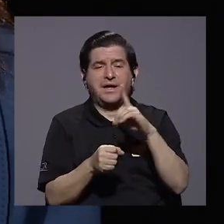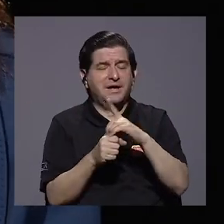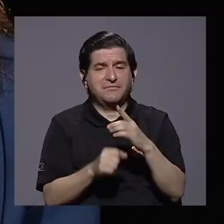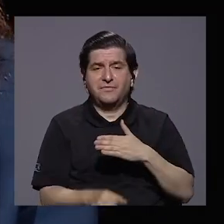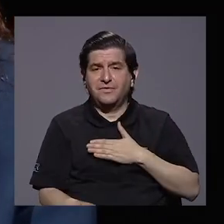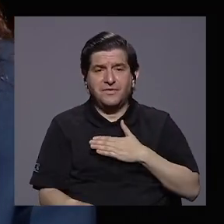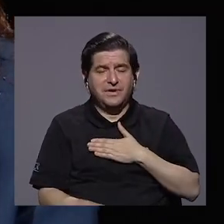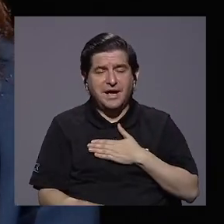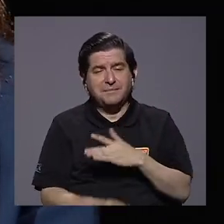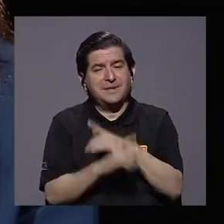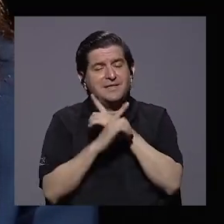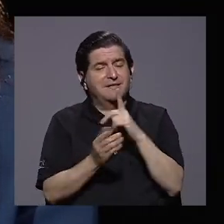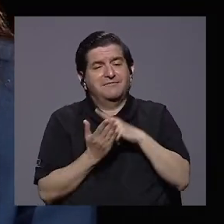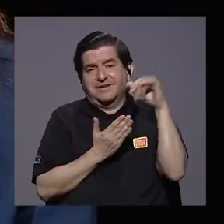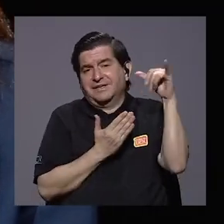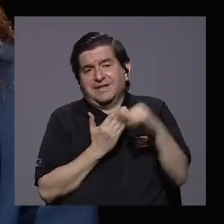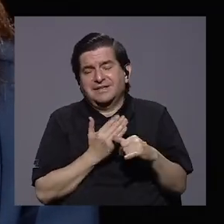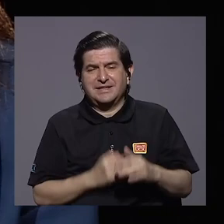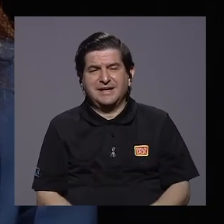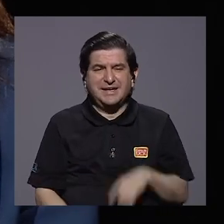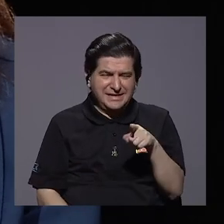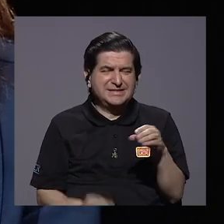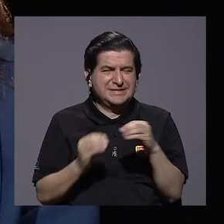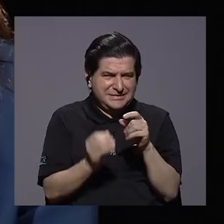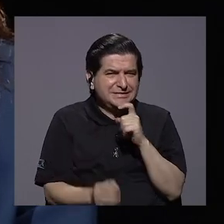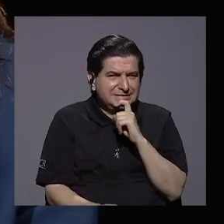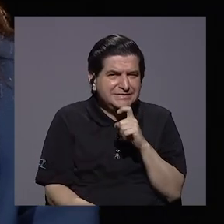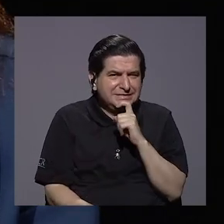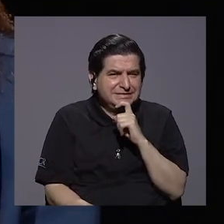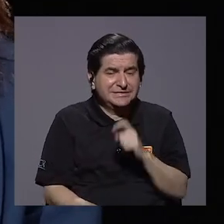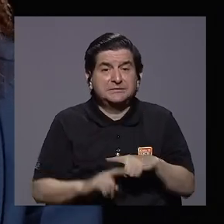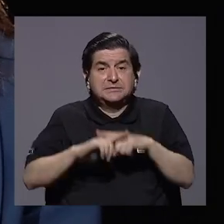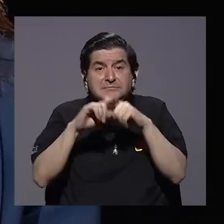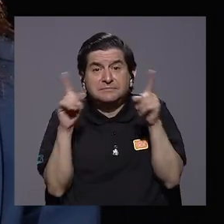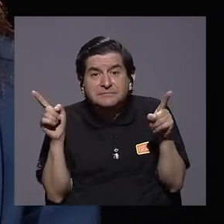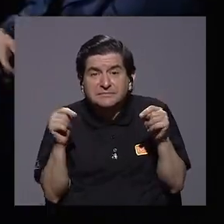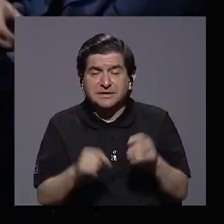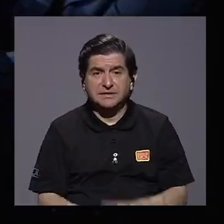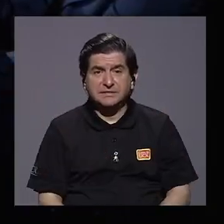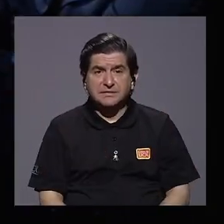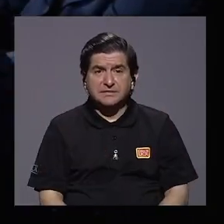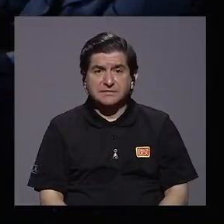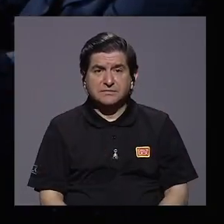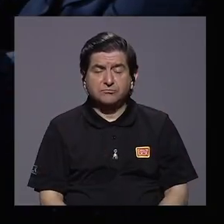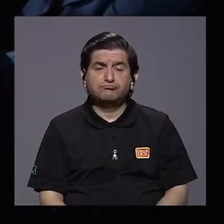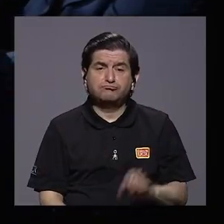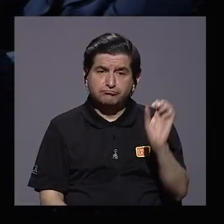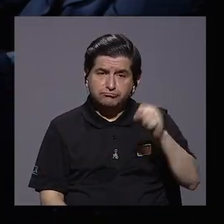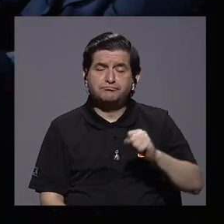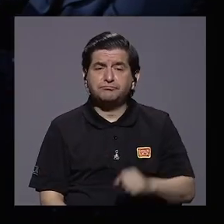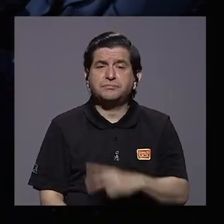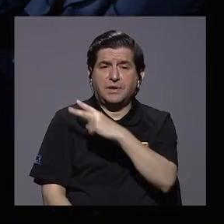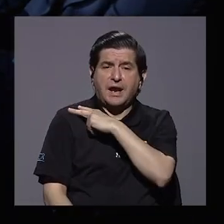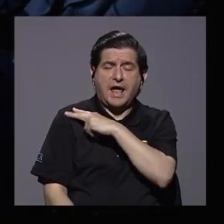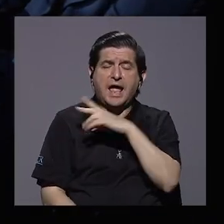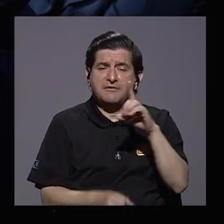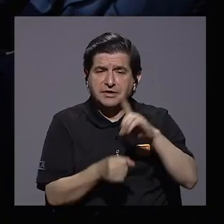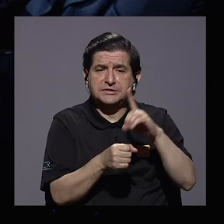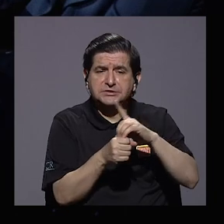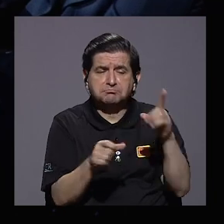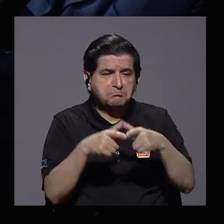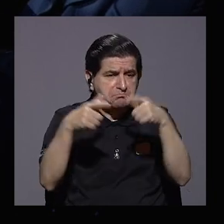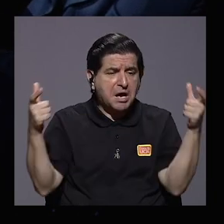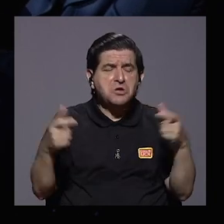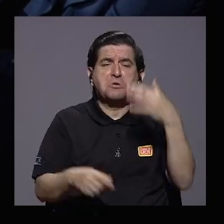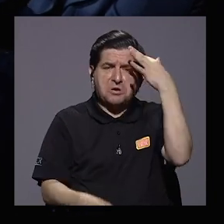me vaya a defender el proyecto. Entonces se me hace un poquito más cuesta arriba. Pero si los jefes de fracción, la